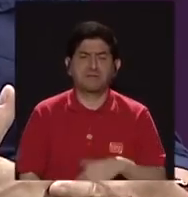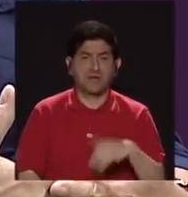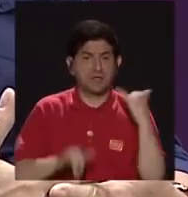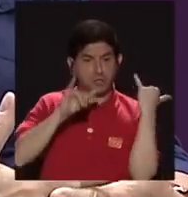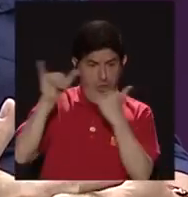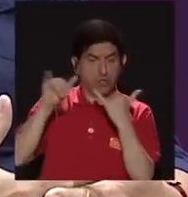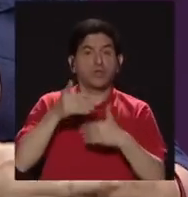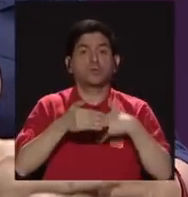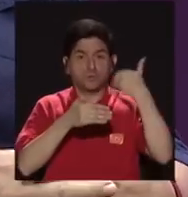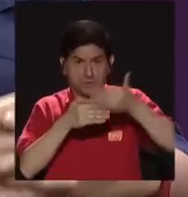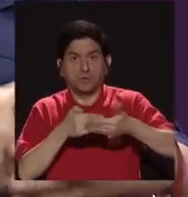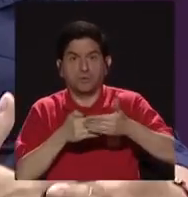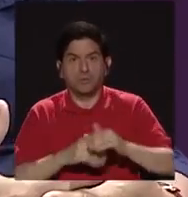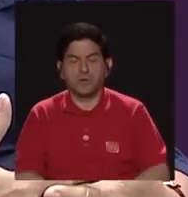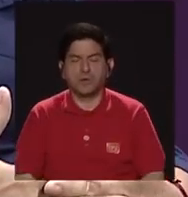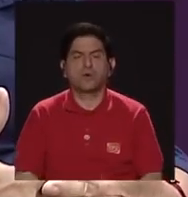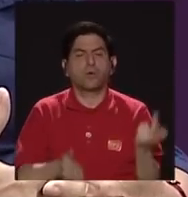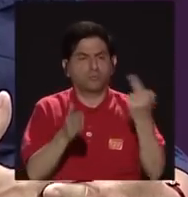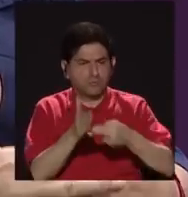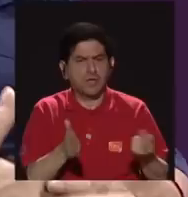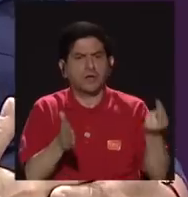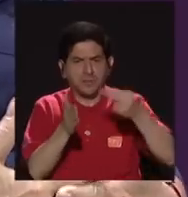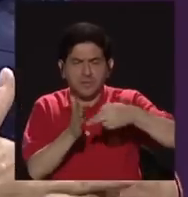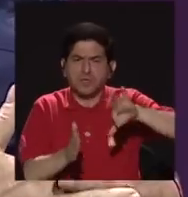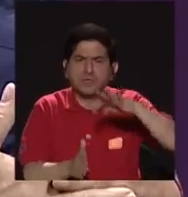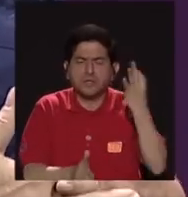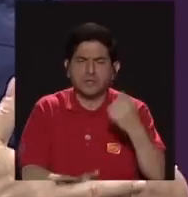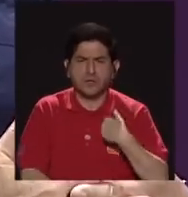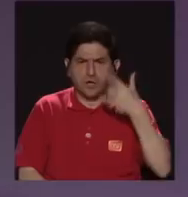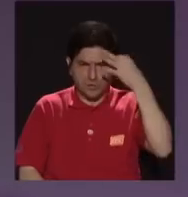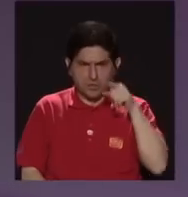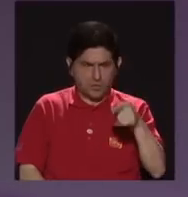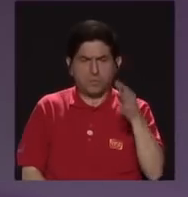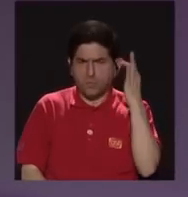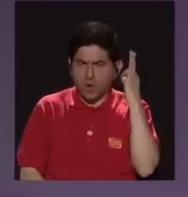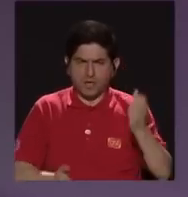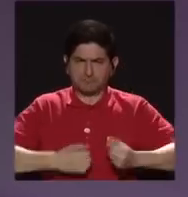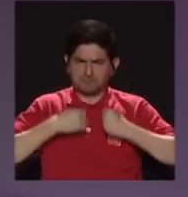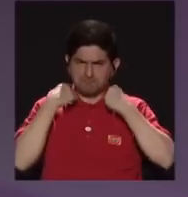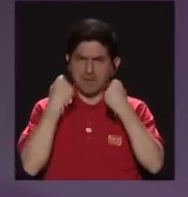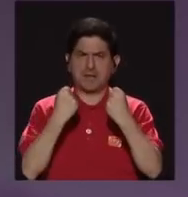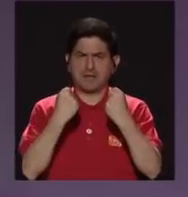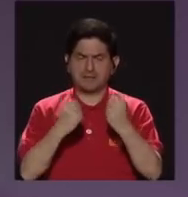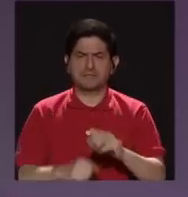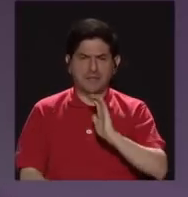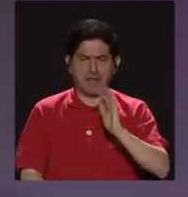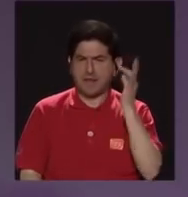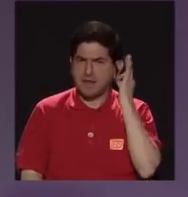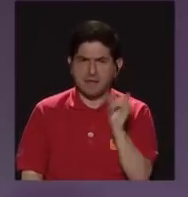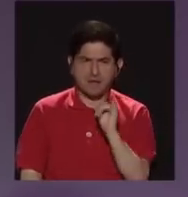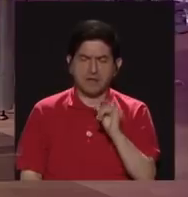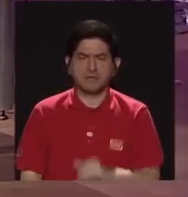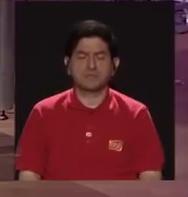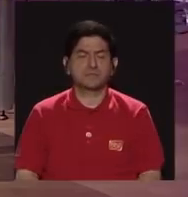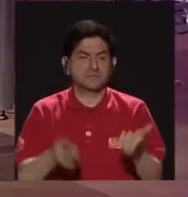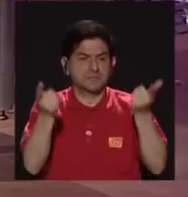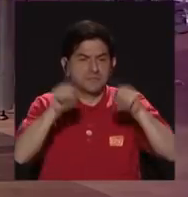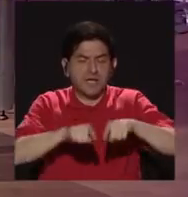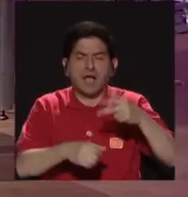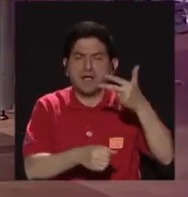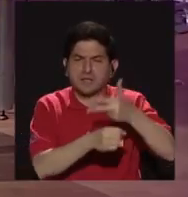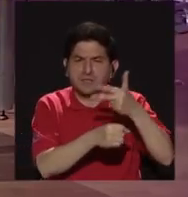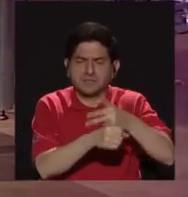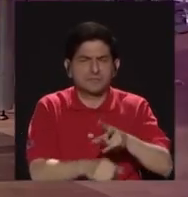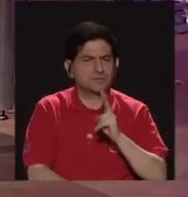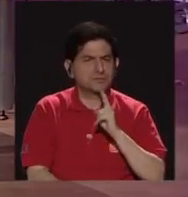denunciaron reiteradamente? Me parecen unas chicas muy valientes, unas niñas muy valientes. Y es que el caso de Guatemala es